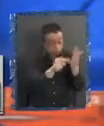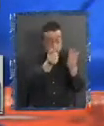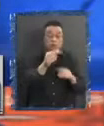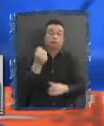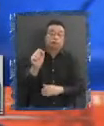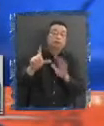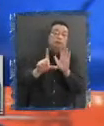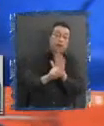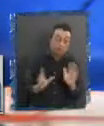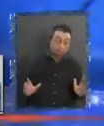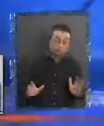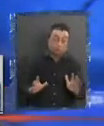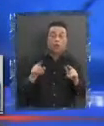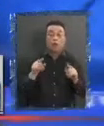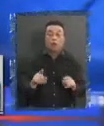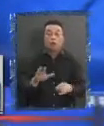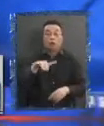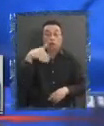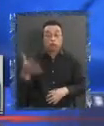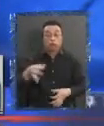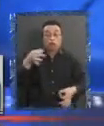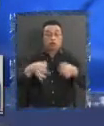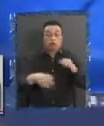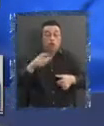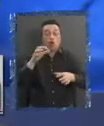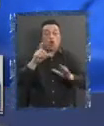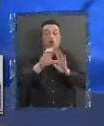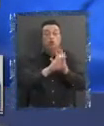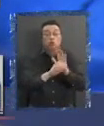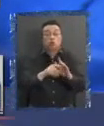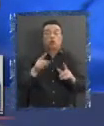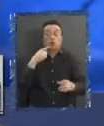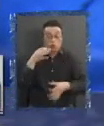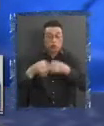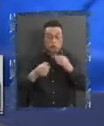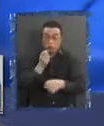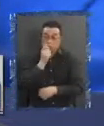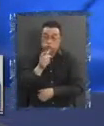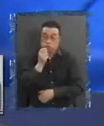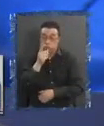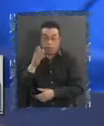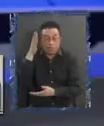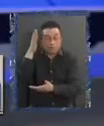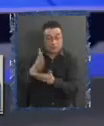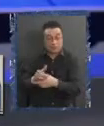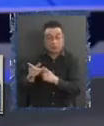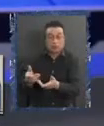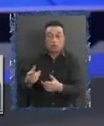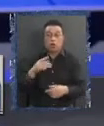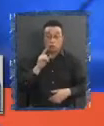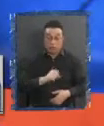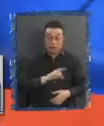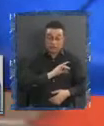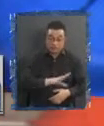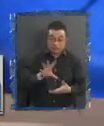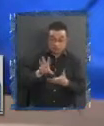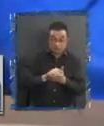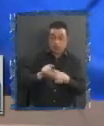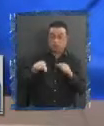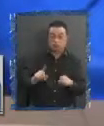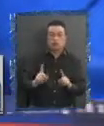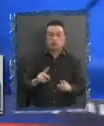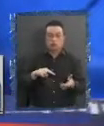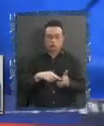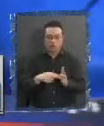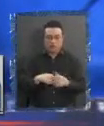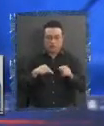Que terminó No solo el Tribunal Constitucional Sino que el sistema De persecución penal En contra de las personas Que tomaron la decisión Pero eso podría pasar en Chile Sí Pero eso no es un problema Que venga de